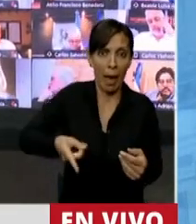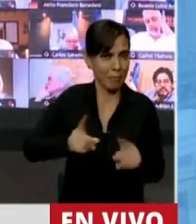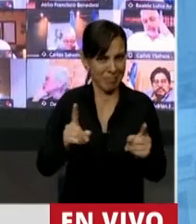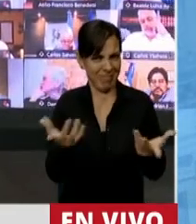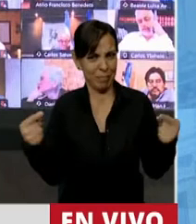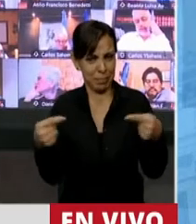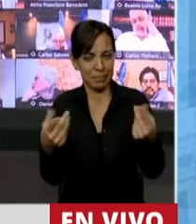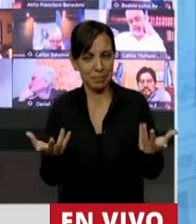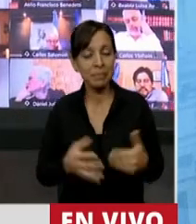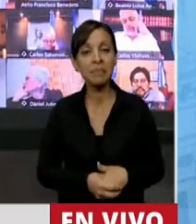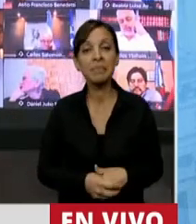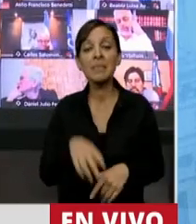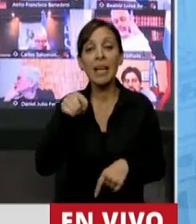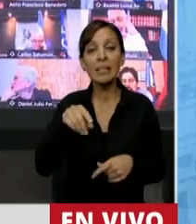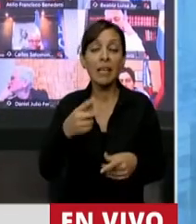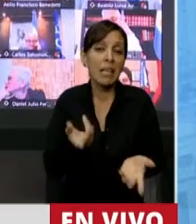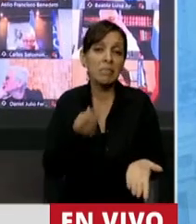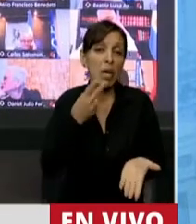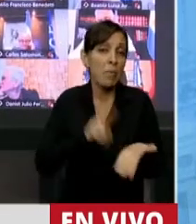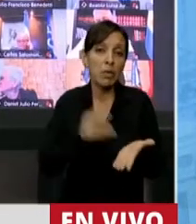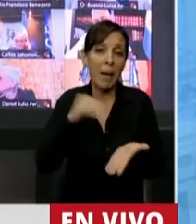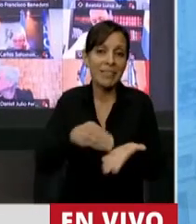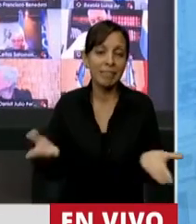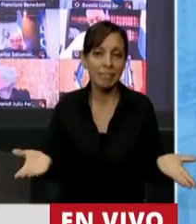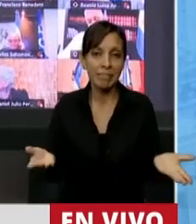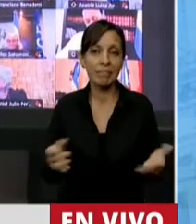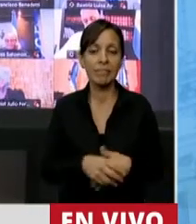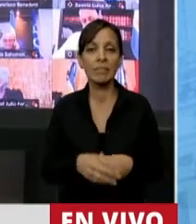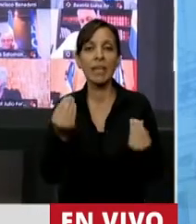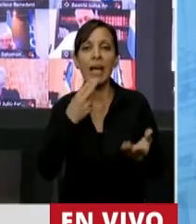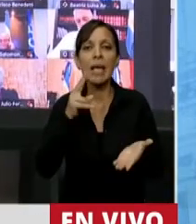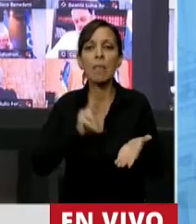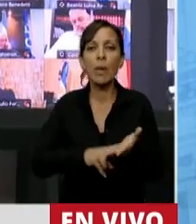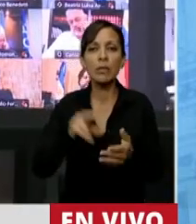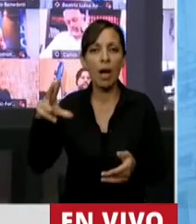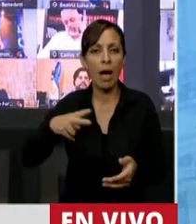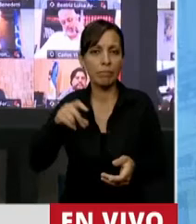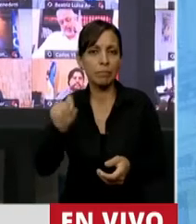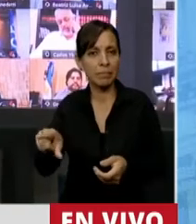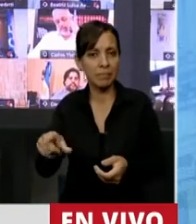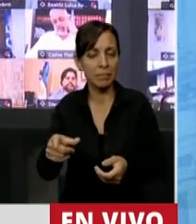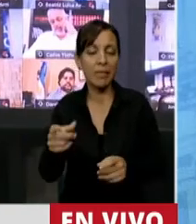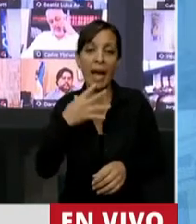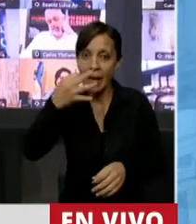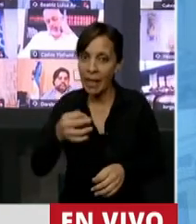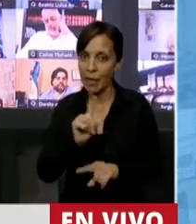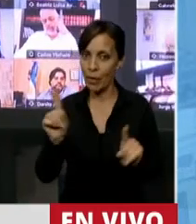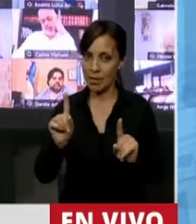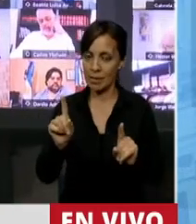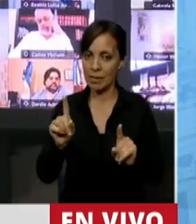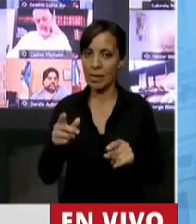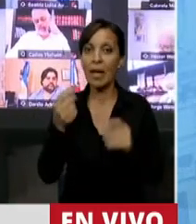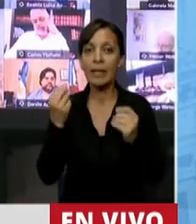es simplemente otro impuesto, otro más. Se lo conoce como impuesto a la riqueza, en realidad no es un impuesto a la riqueza, es un